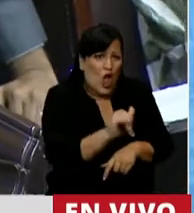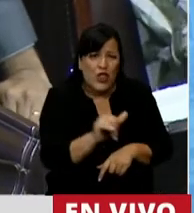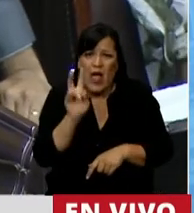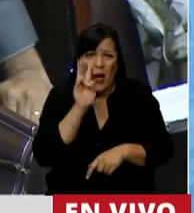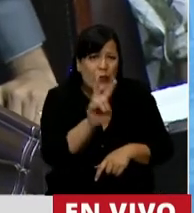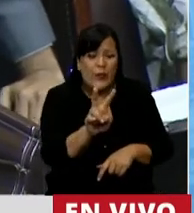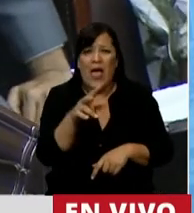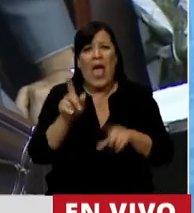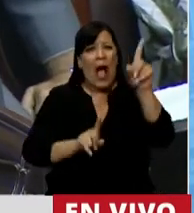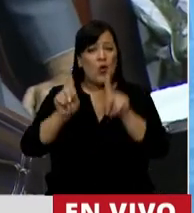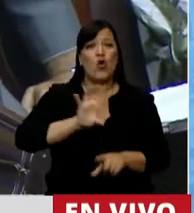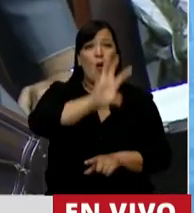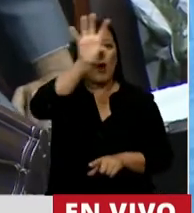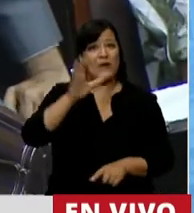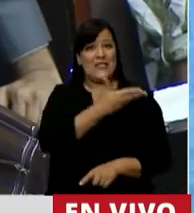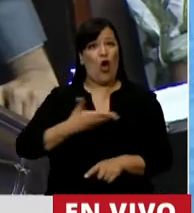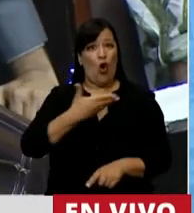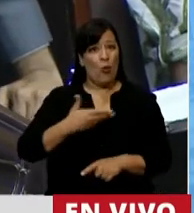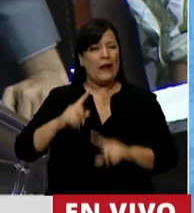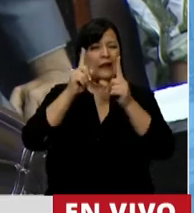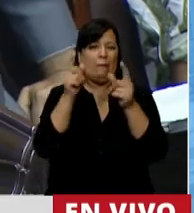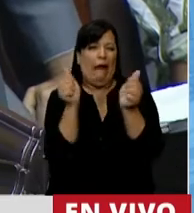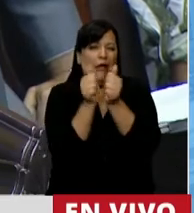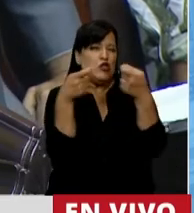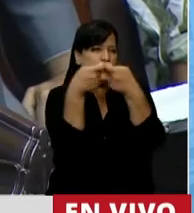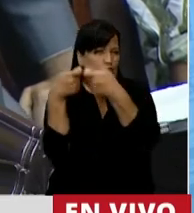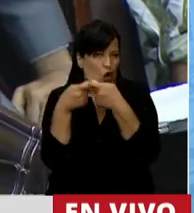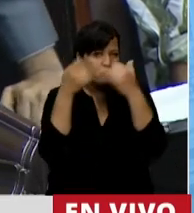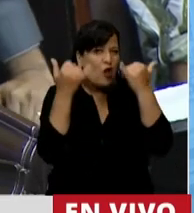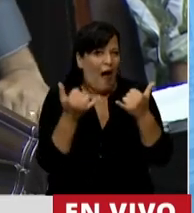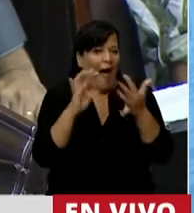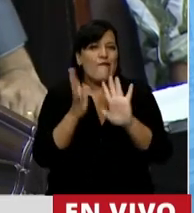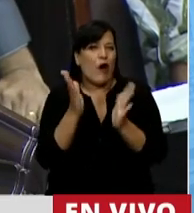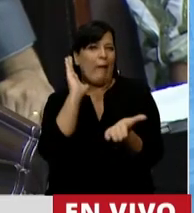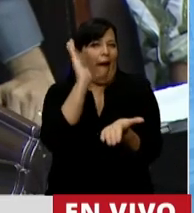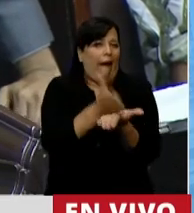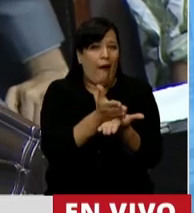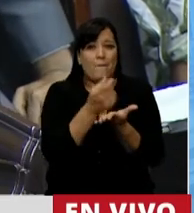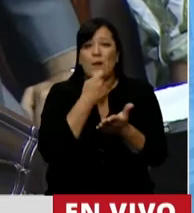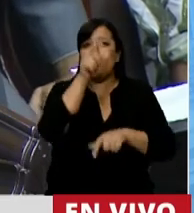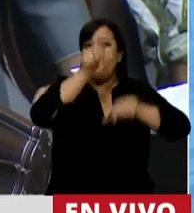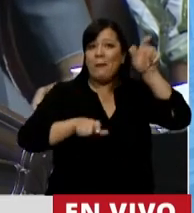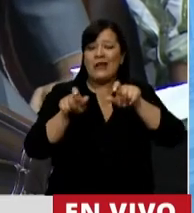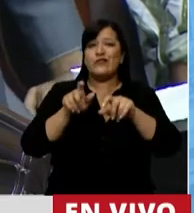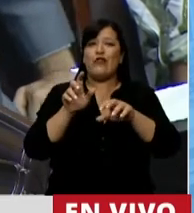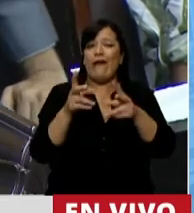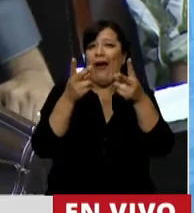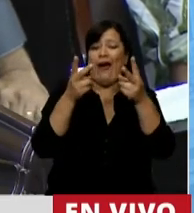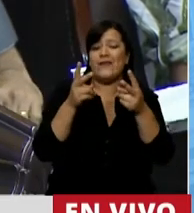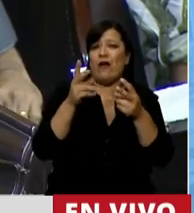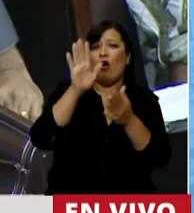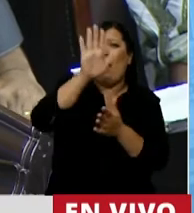algunos gobernadores y sus secuaces actúan castigando a quienes no se arrodillan y